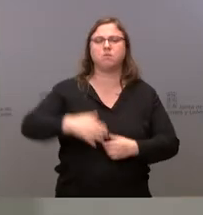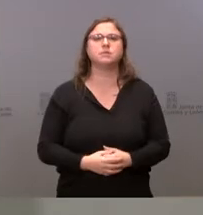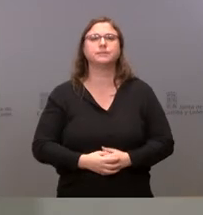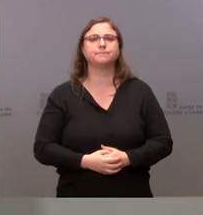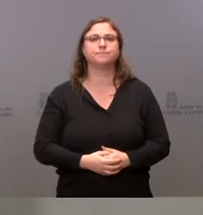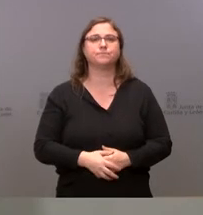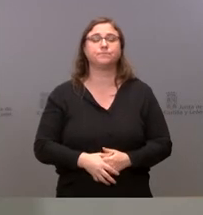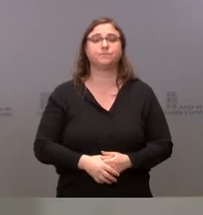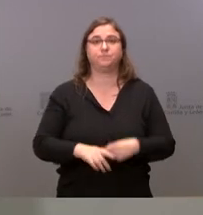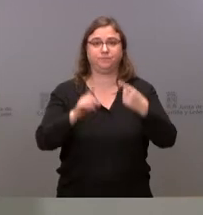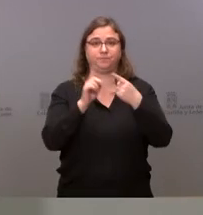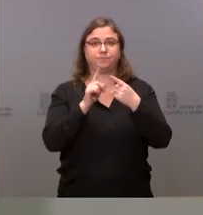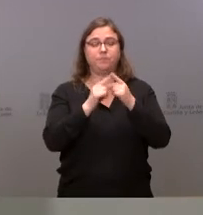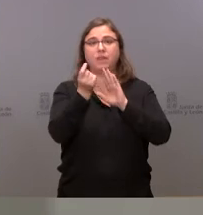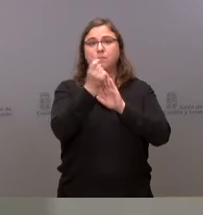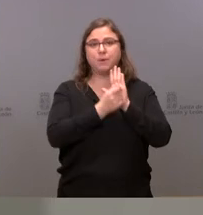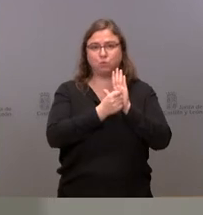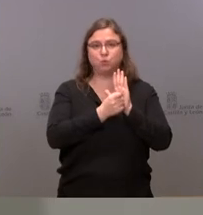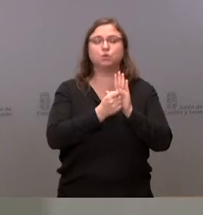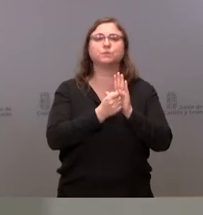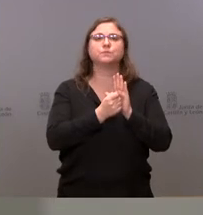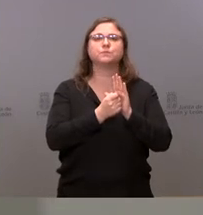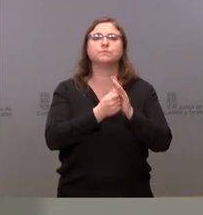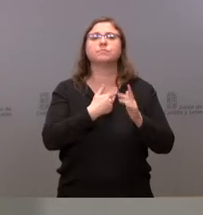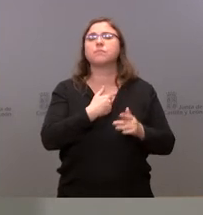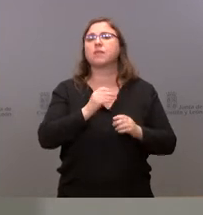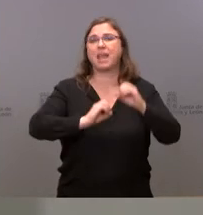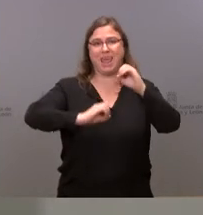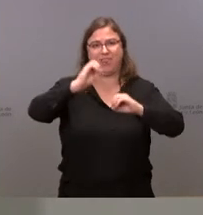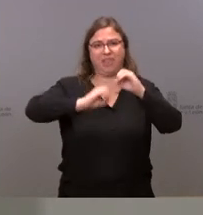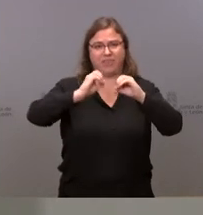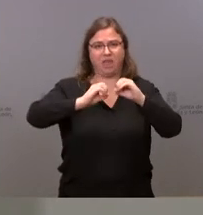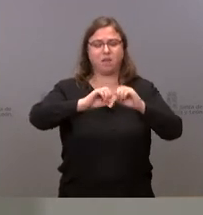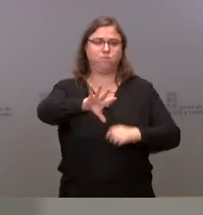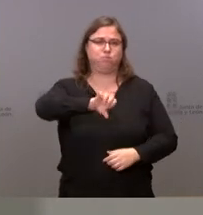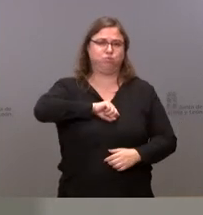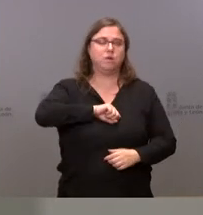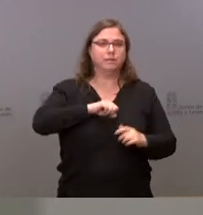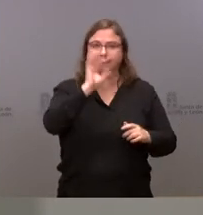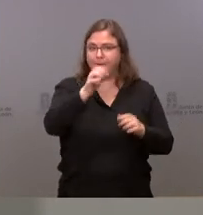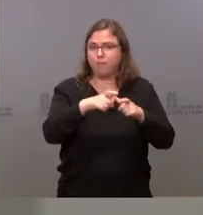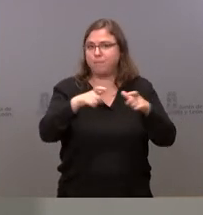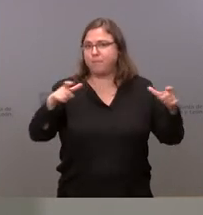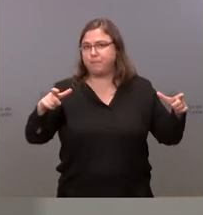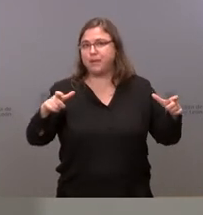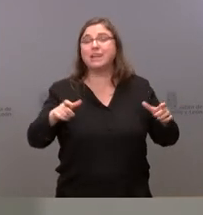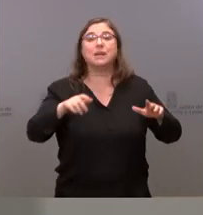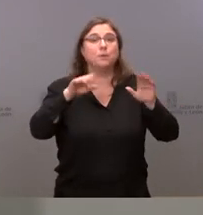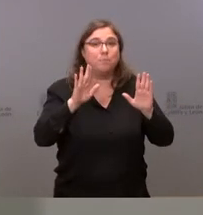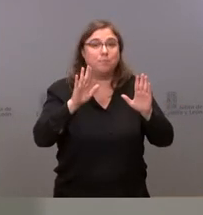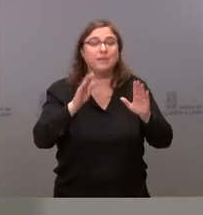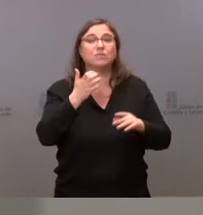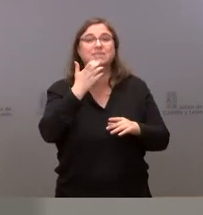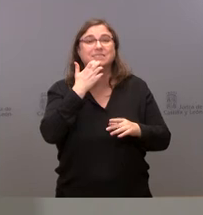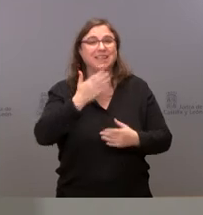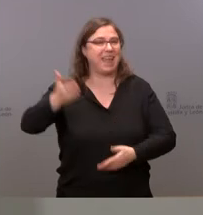pues sobre los primeros puntos lo que tiene con la incidencia es cierto que ya está subiendo pero es verdad también que a diferencia